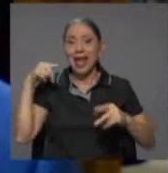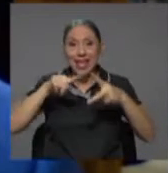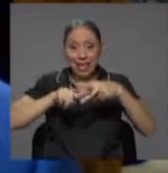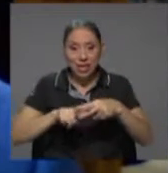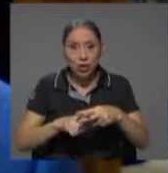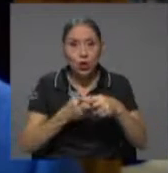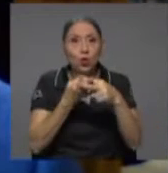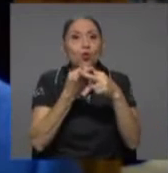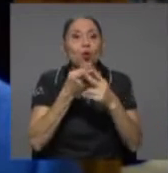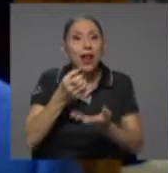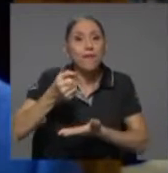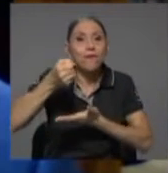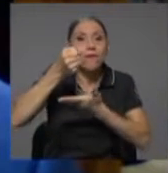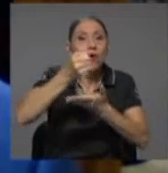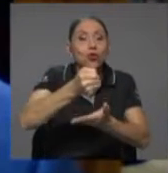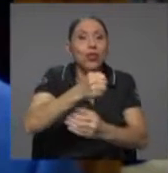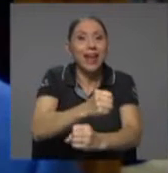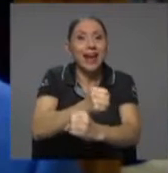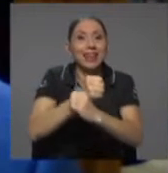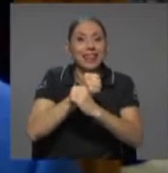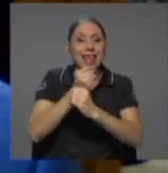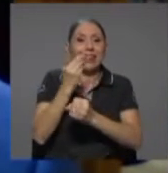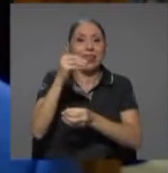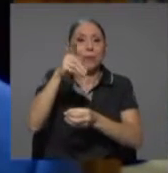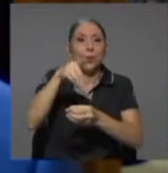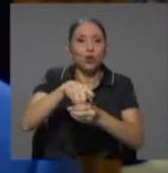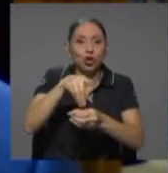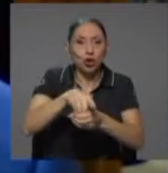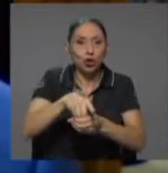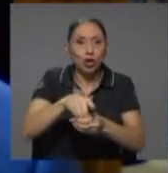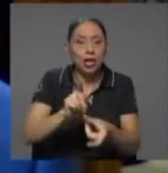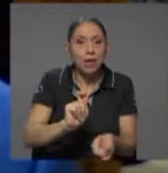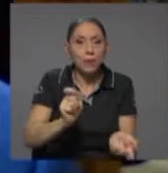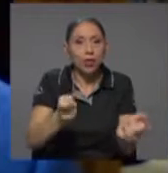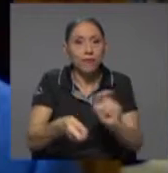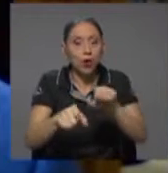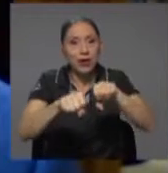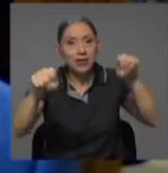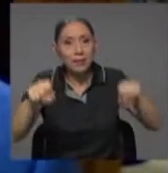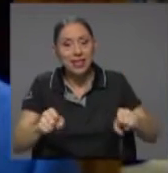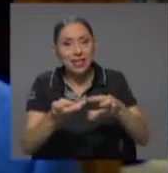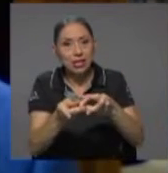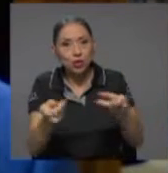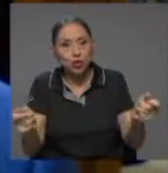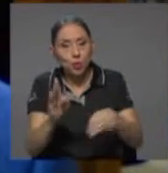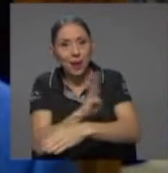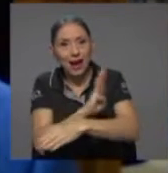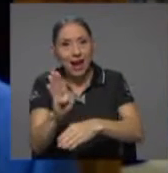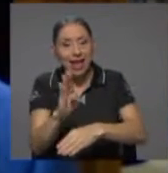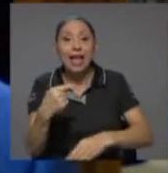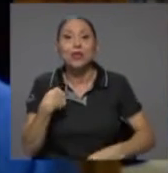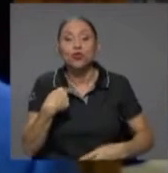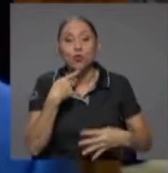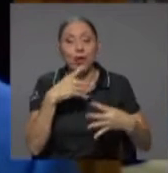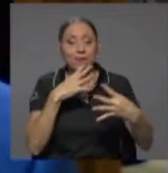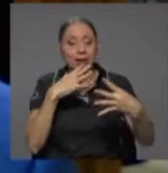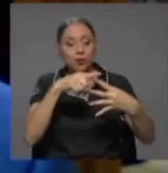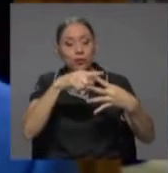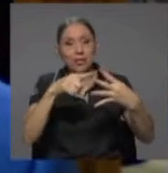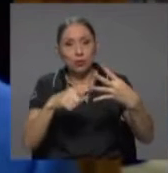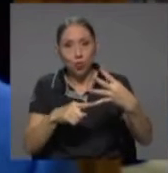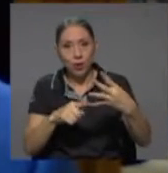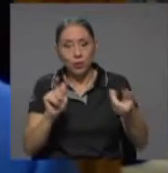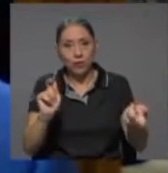Garantía de Depósitos y modificó el régimen de resolución bancaria. Entonces, me voy a referir a estas otras cuatro reformas en